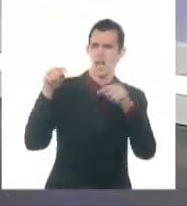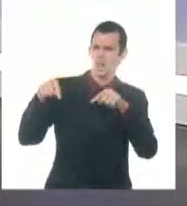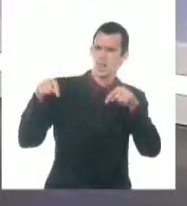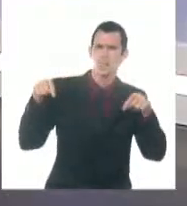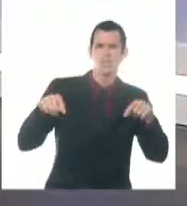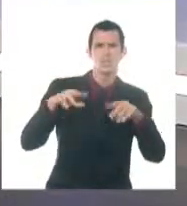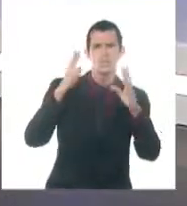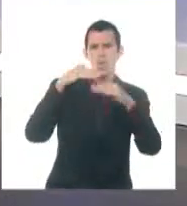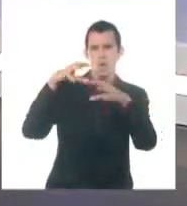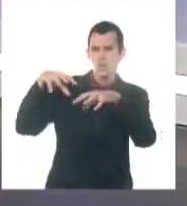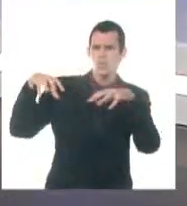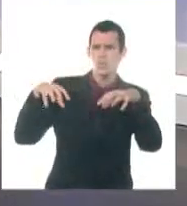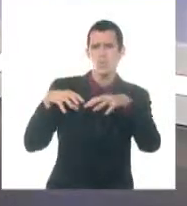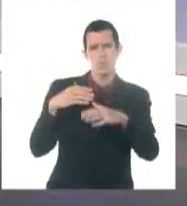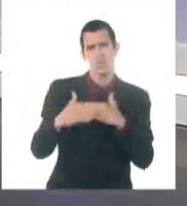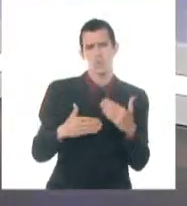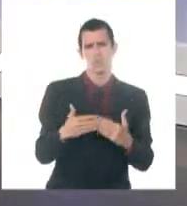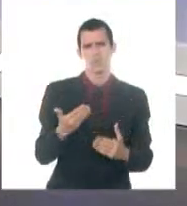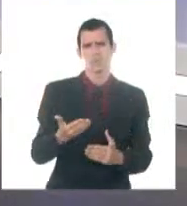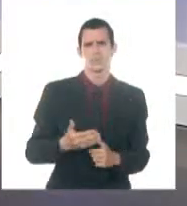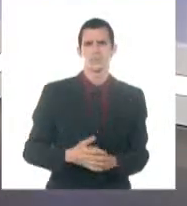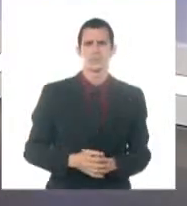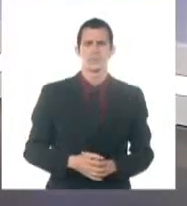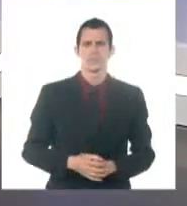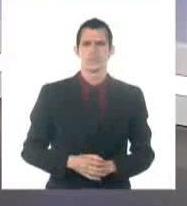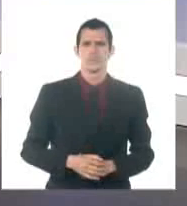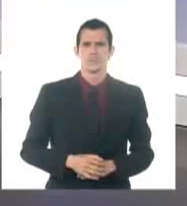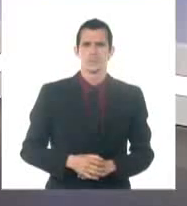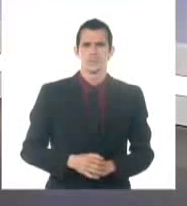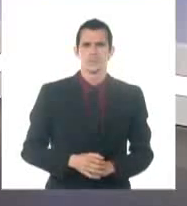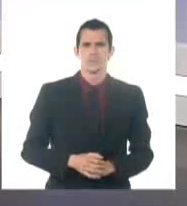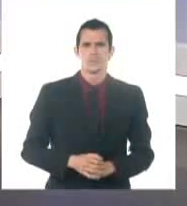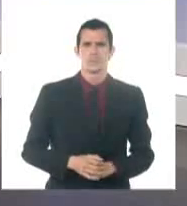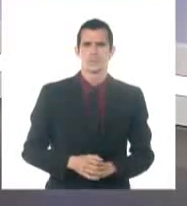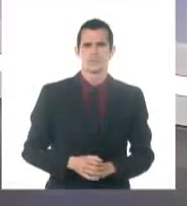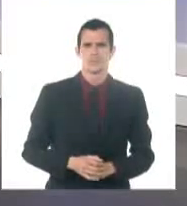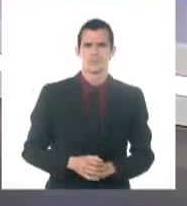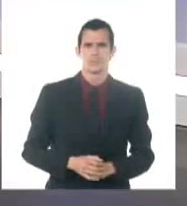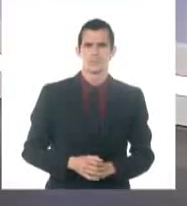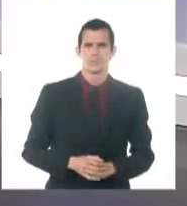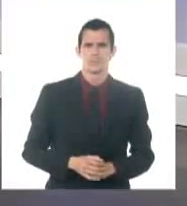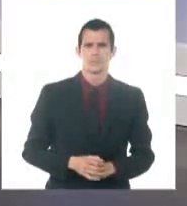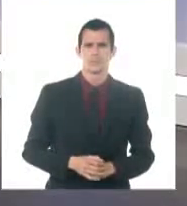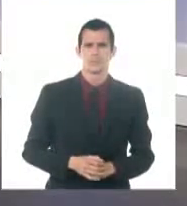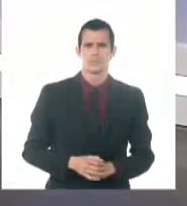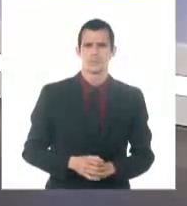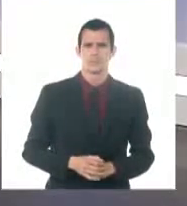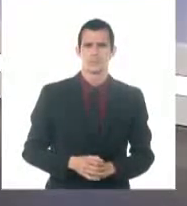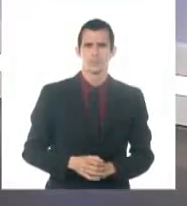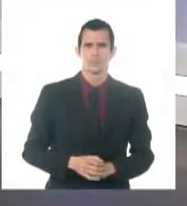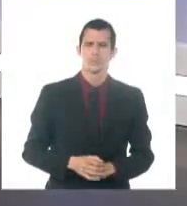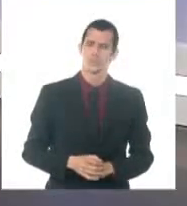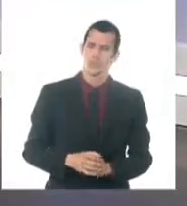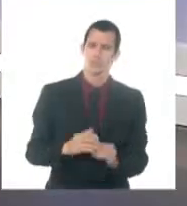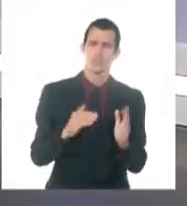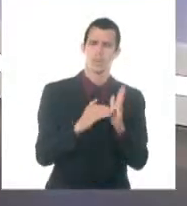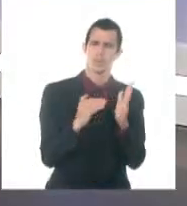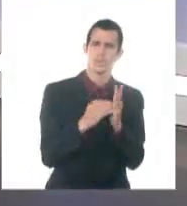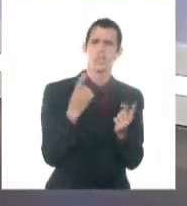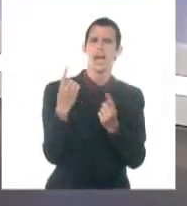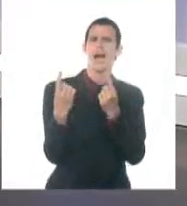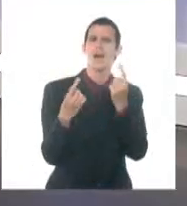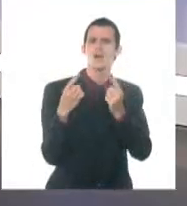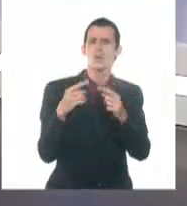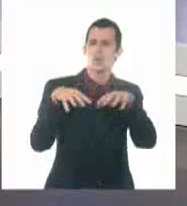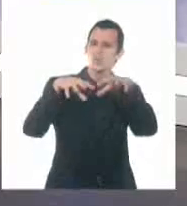es uno de los elementos que favorece este ascenso de las temperaturas, no solamente en la tarde, sino también durante horas prácticamente, y hasta